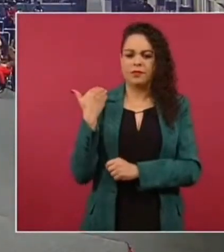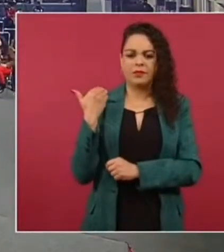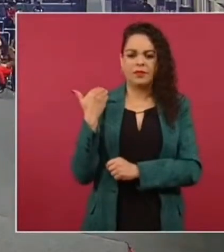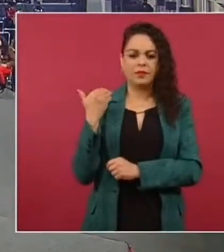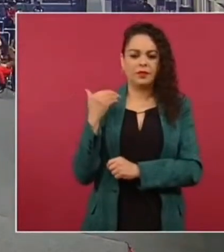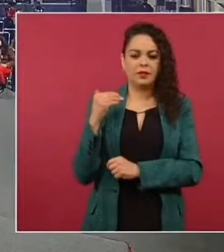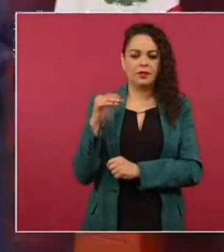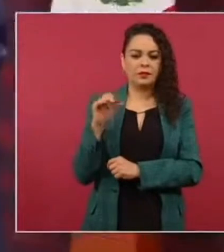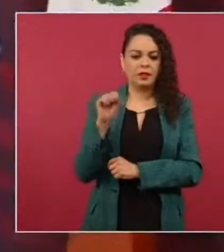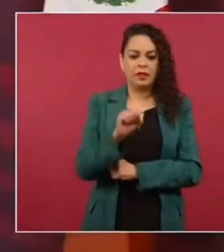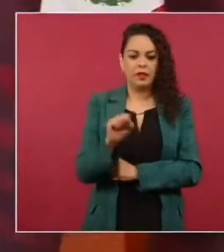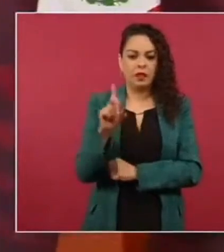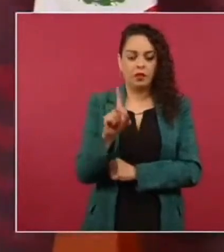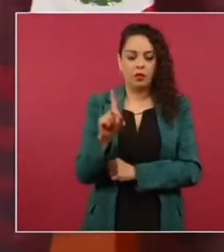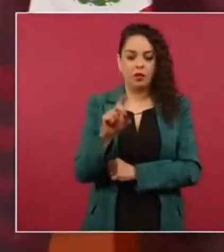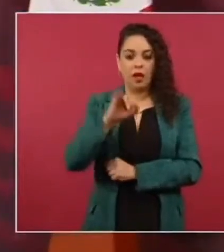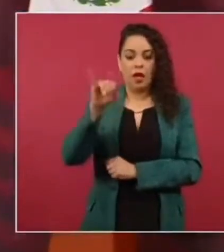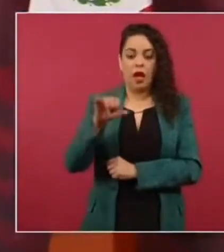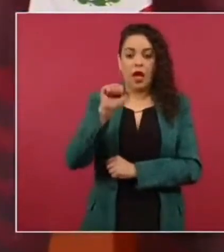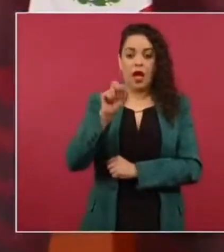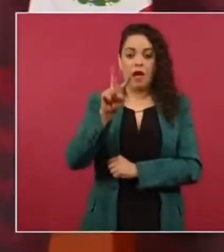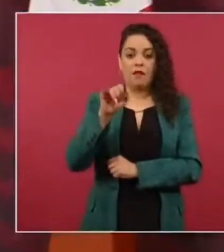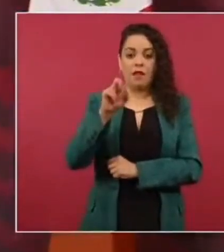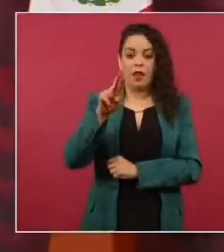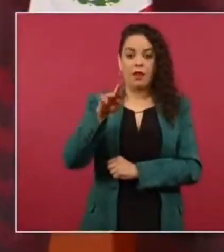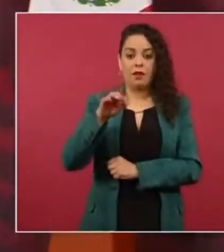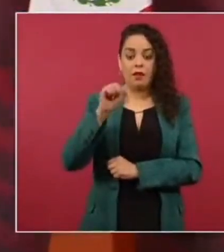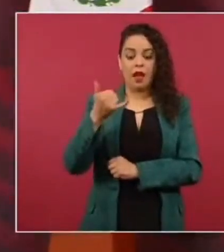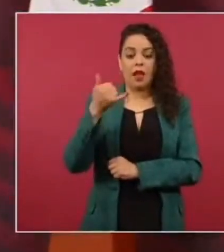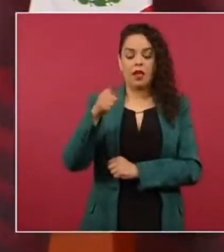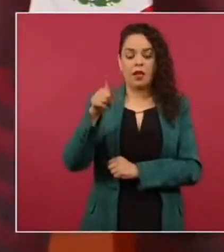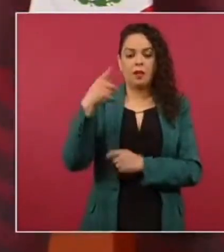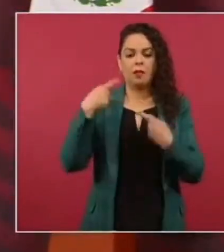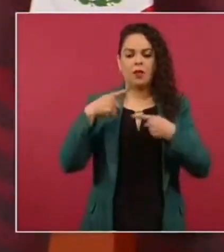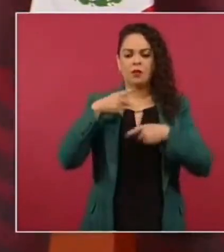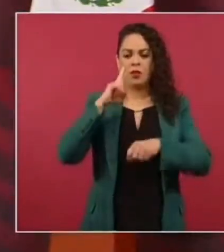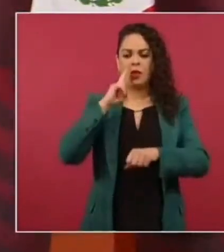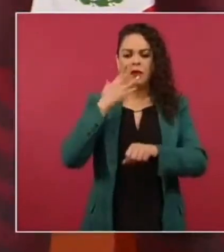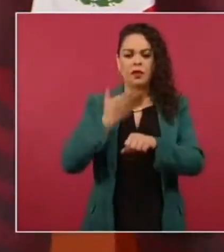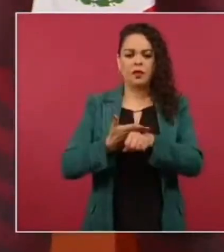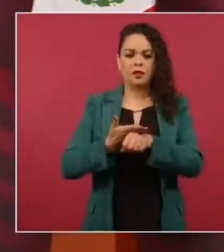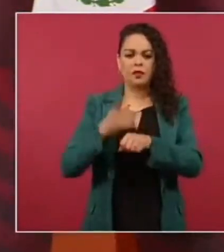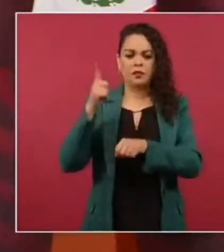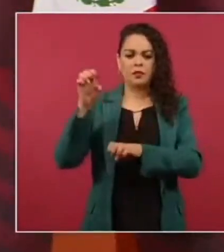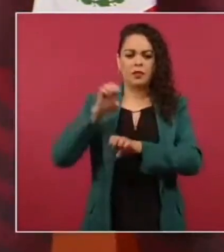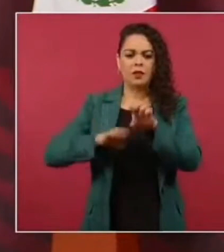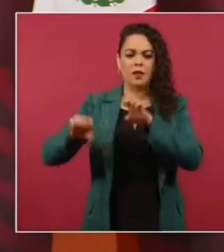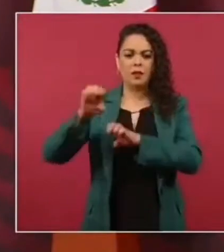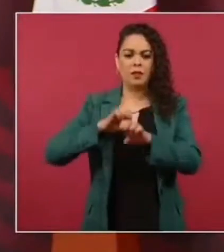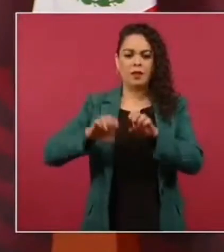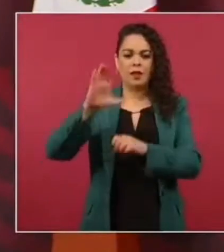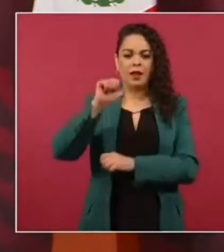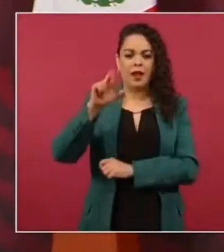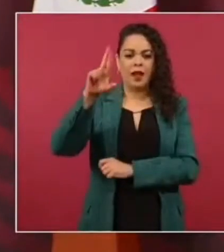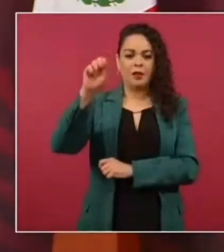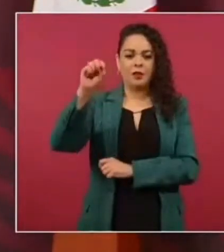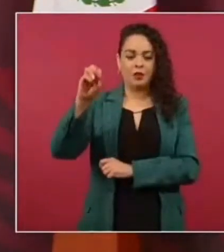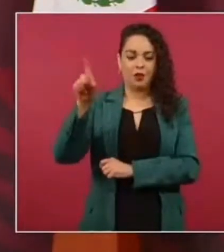Javier May como el responsable de la empresa Carso más que